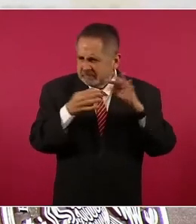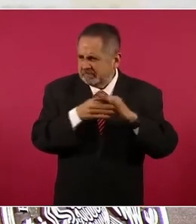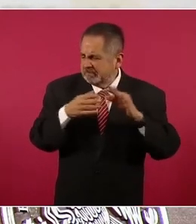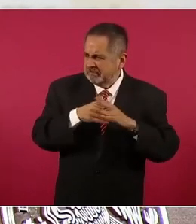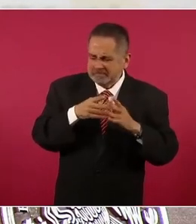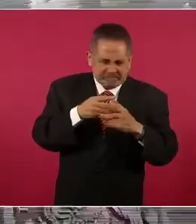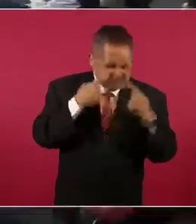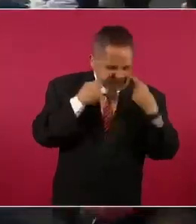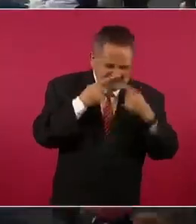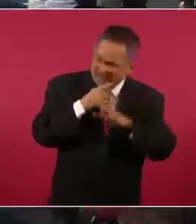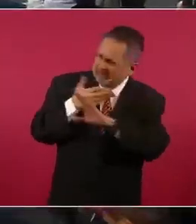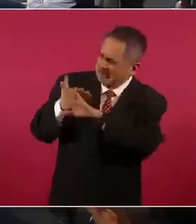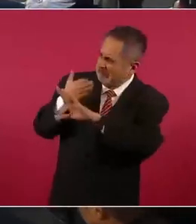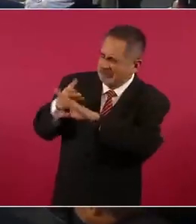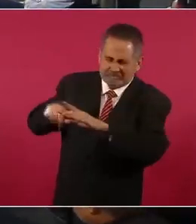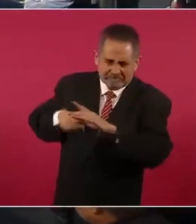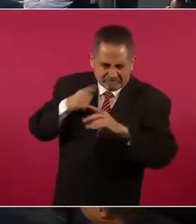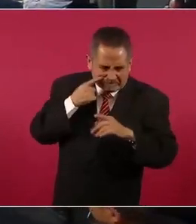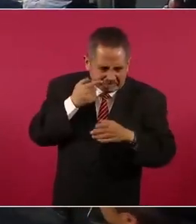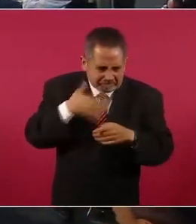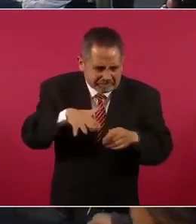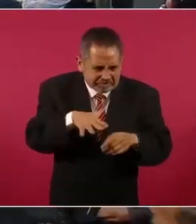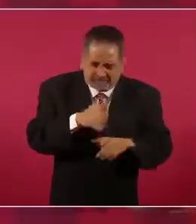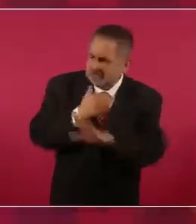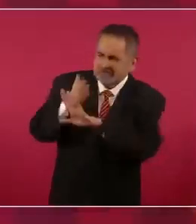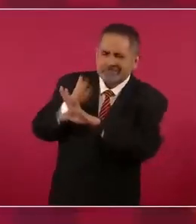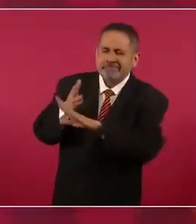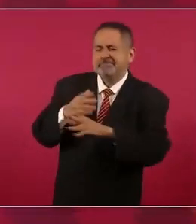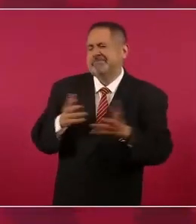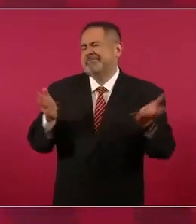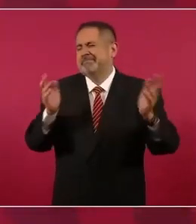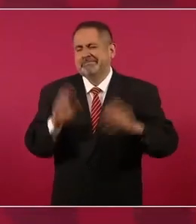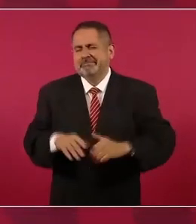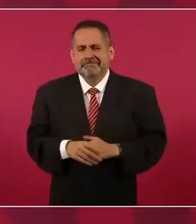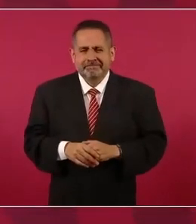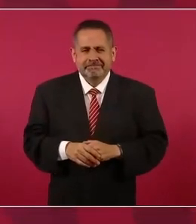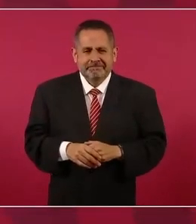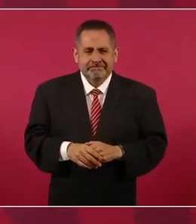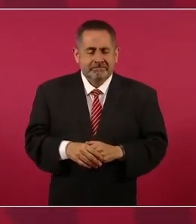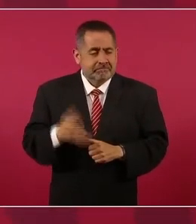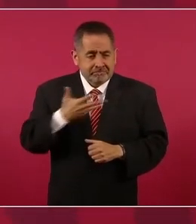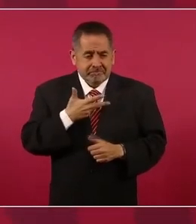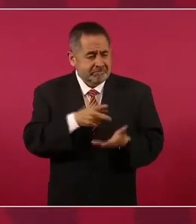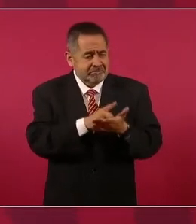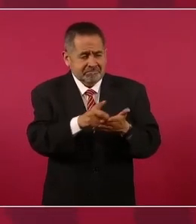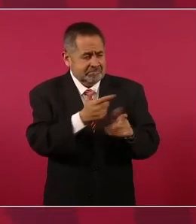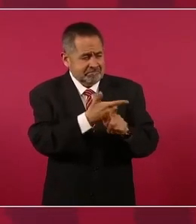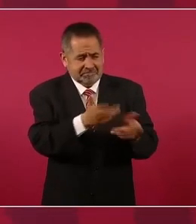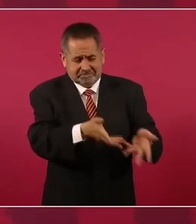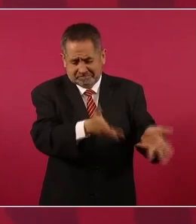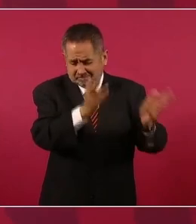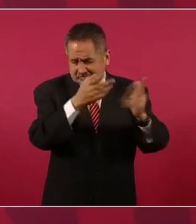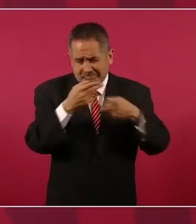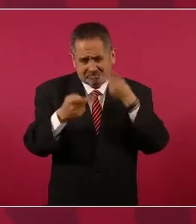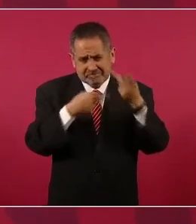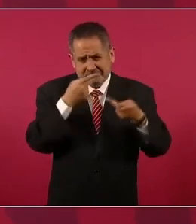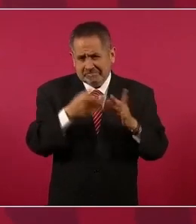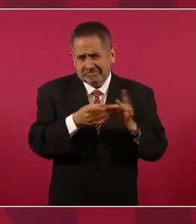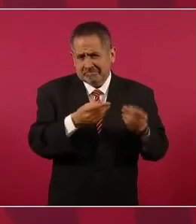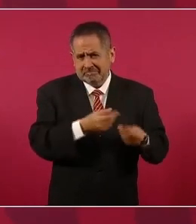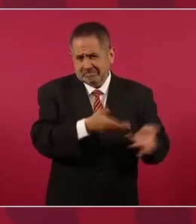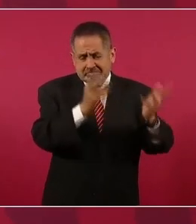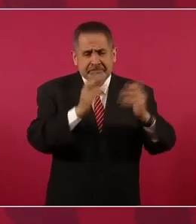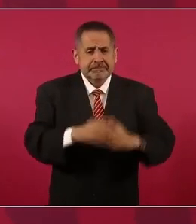a atacar al gobierno. Entonces, tienen todo su derecho a